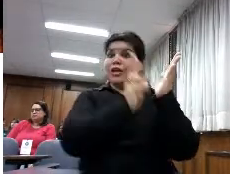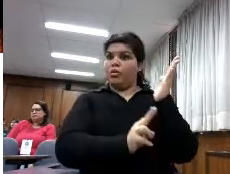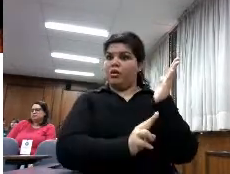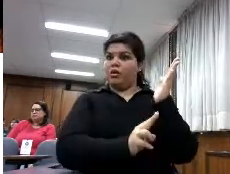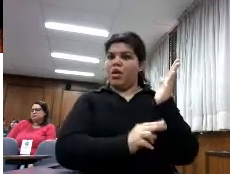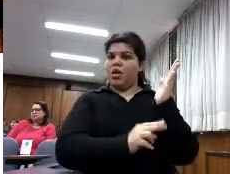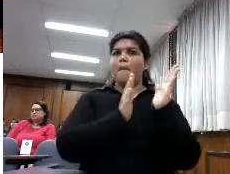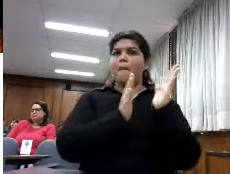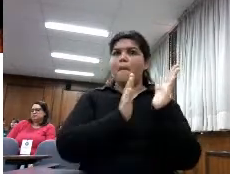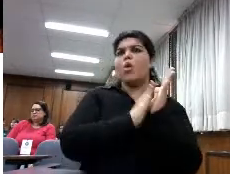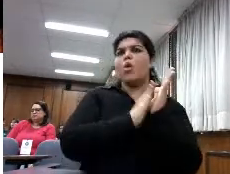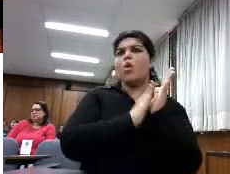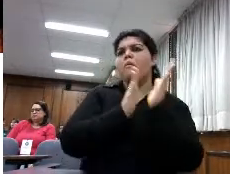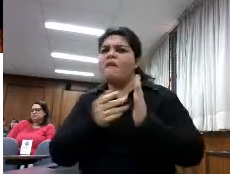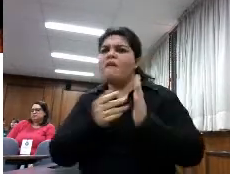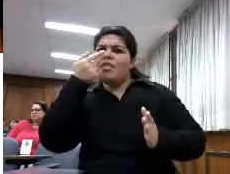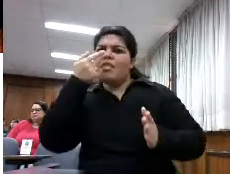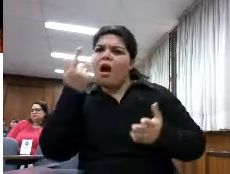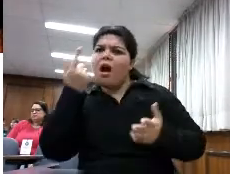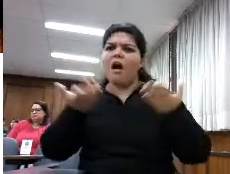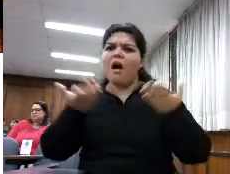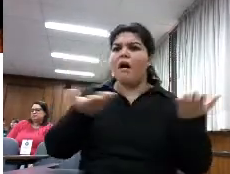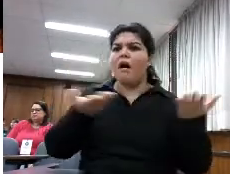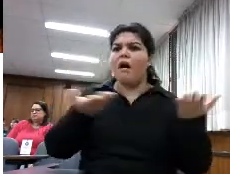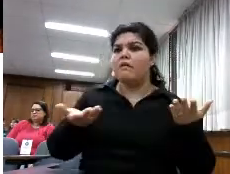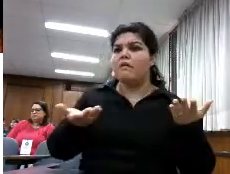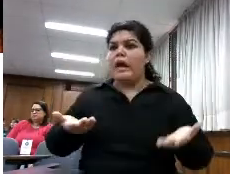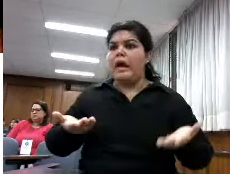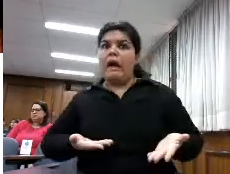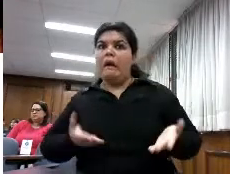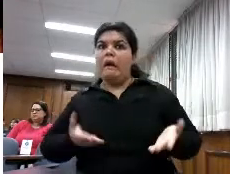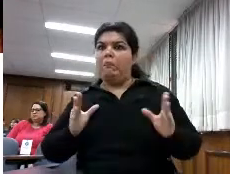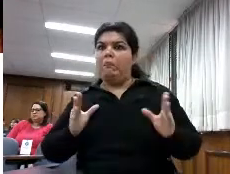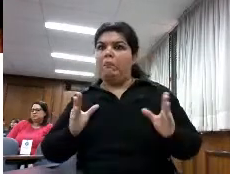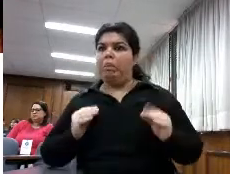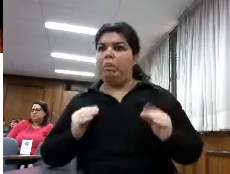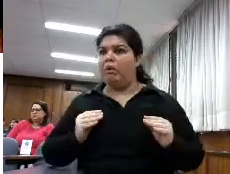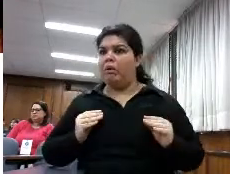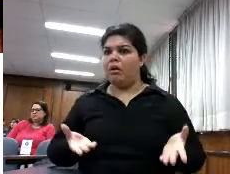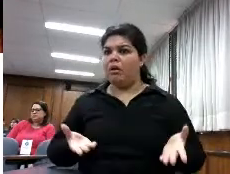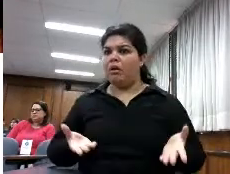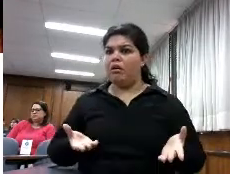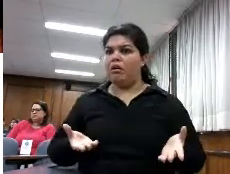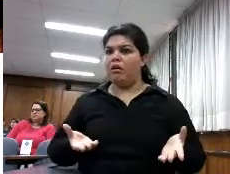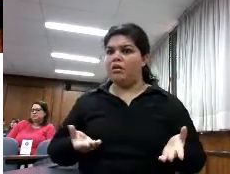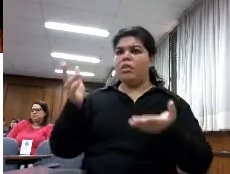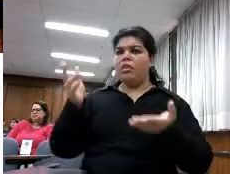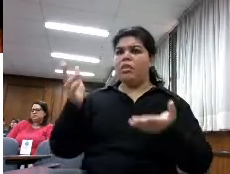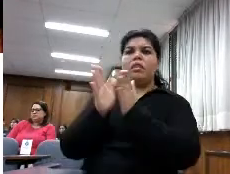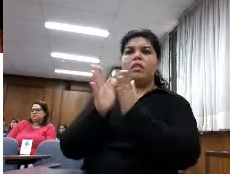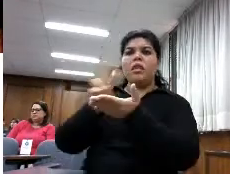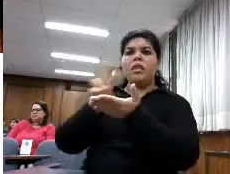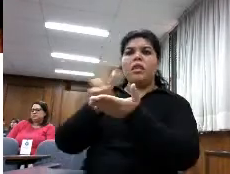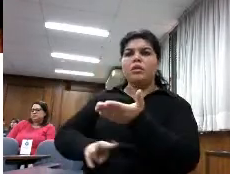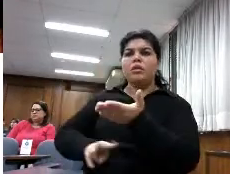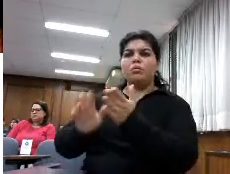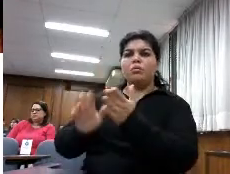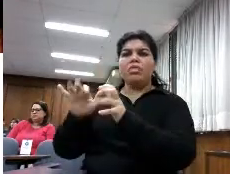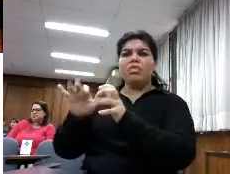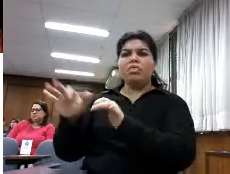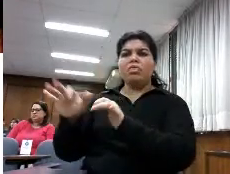curiosidad a ver cómo va esto así empecé yo en esto interesándome por la lectura digital porque cuando salió el Sony